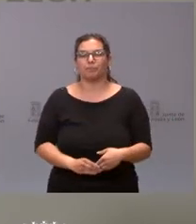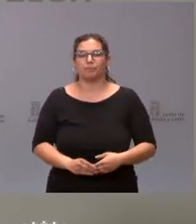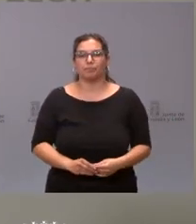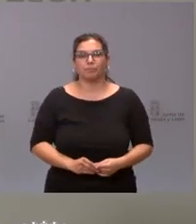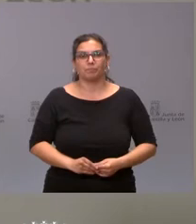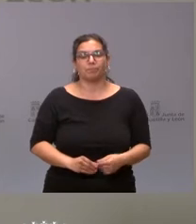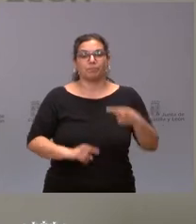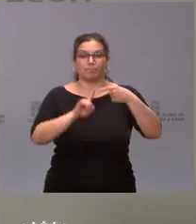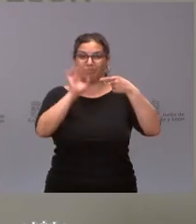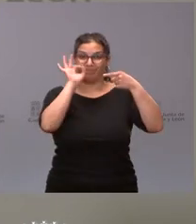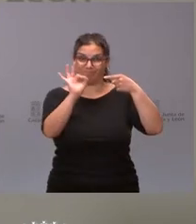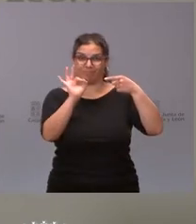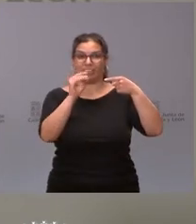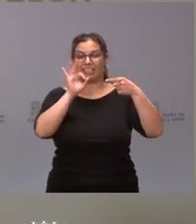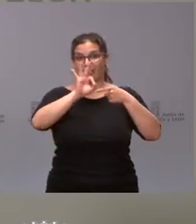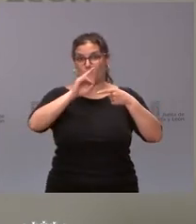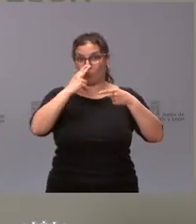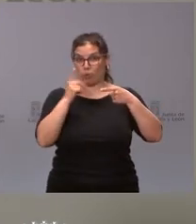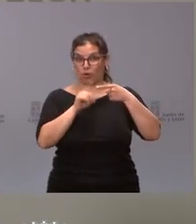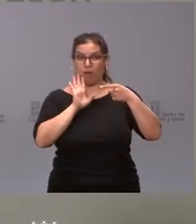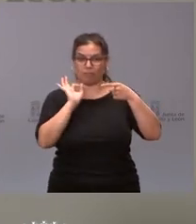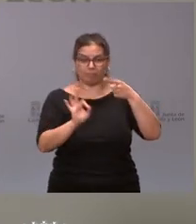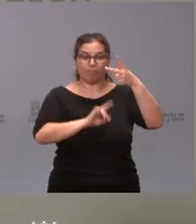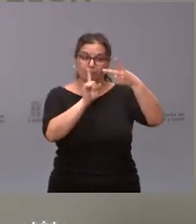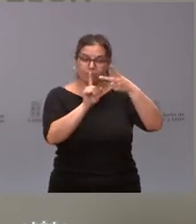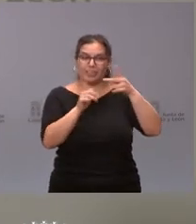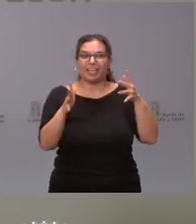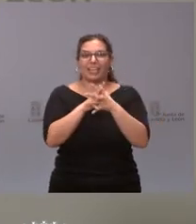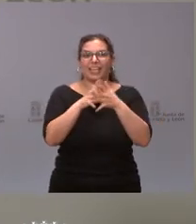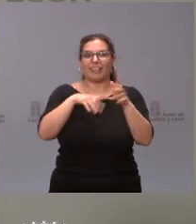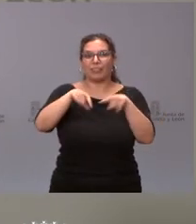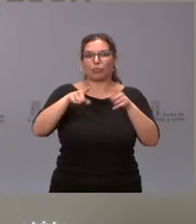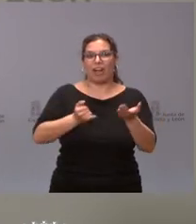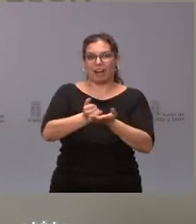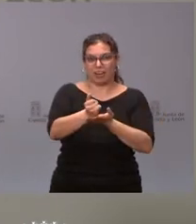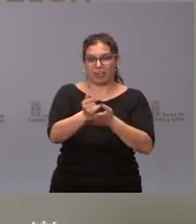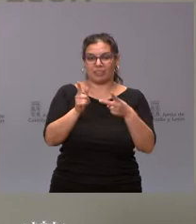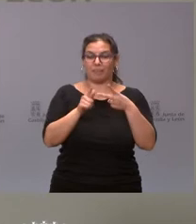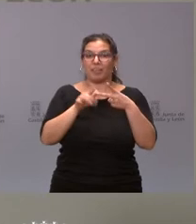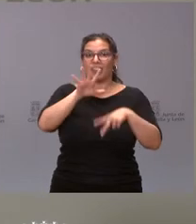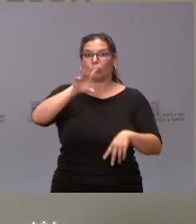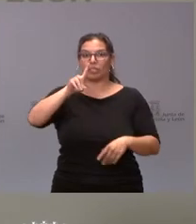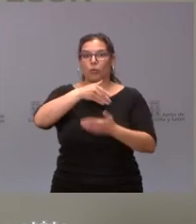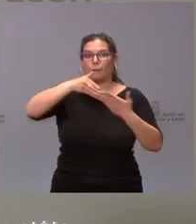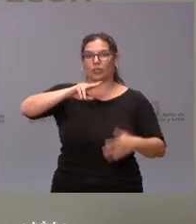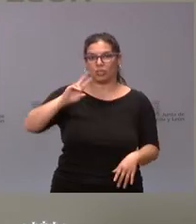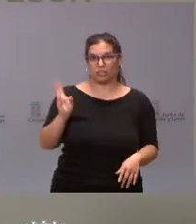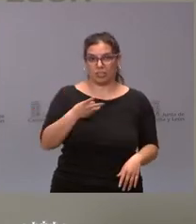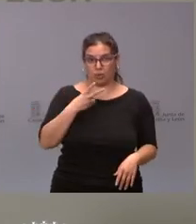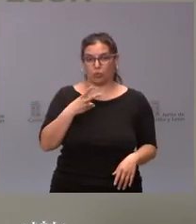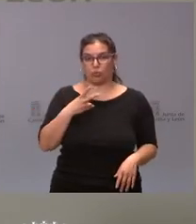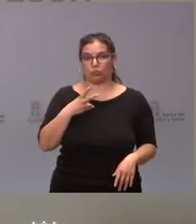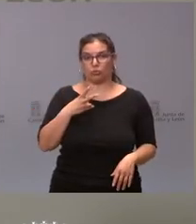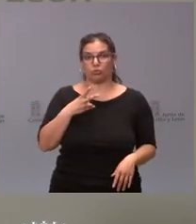Un segundo bloque es el que tiene que ver con las infraestructuras agrarias. 51 millones de euros en